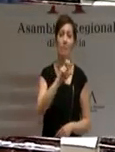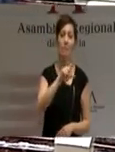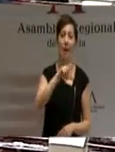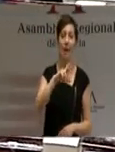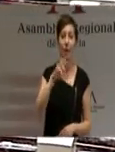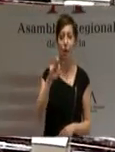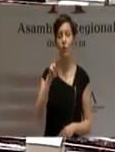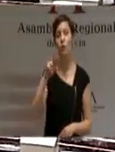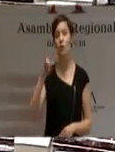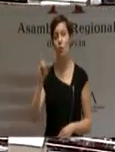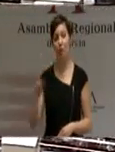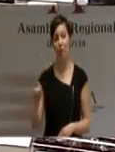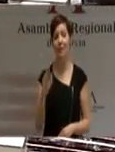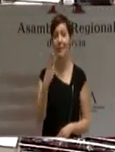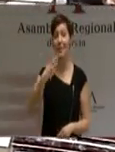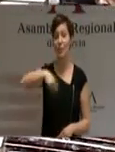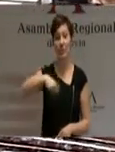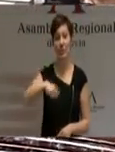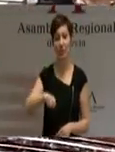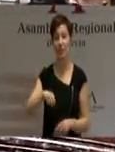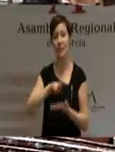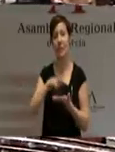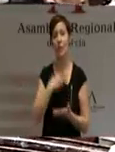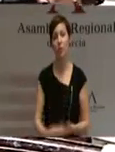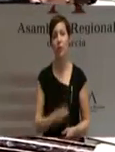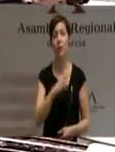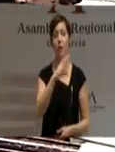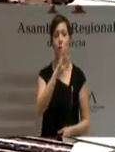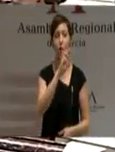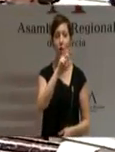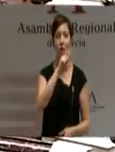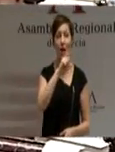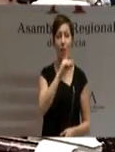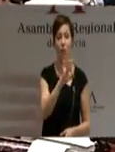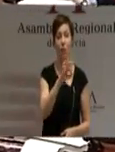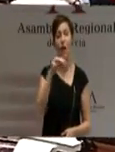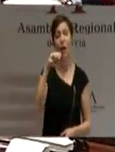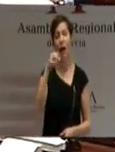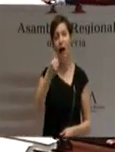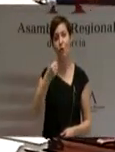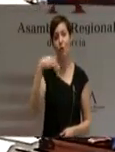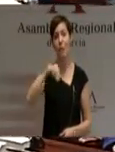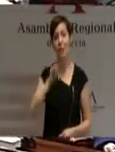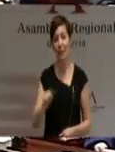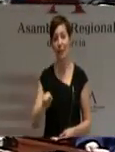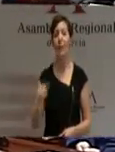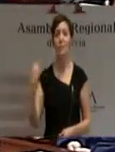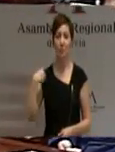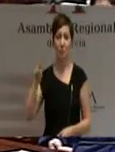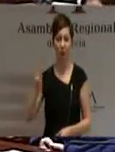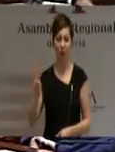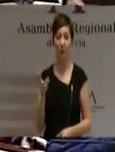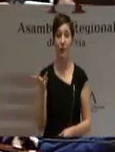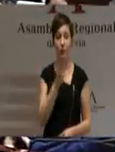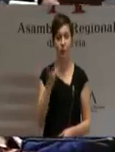A tres presidentes del Gobierno regional, Carlos Collado, María Antonia Martínez y Ramón Luis Barcárcez. A